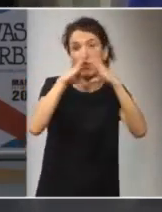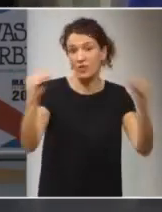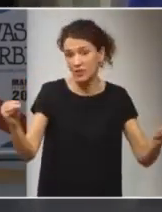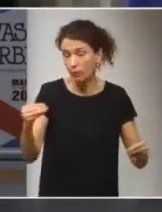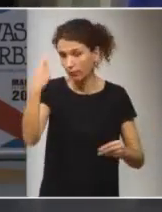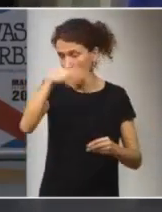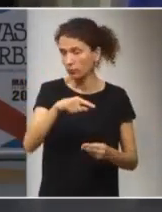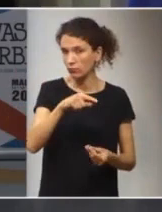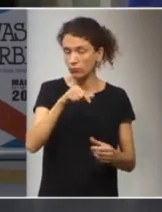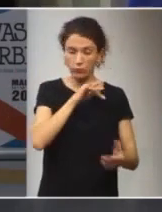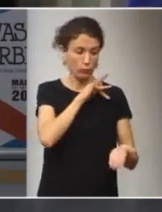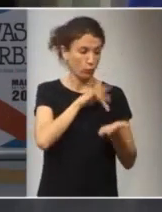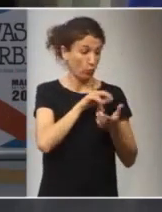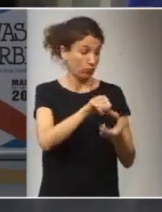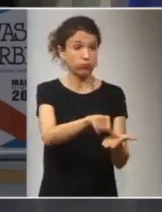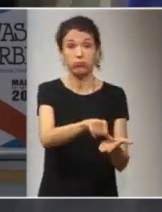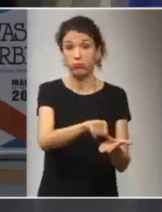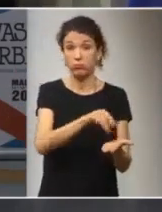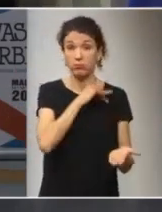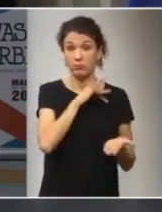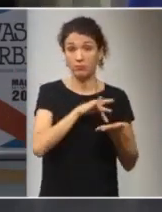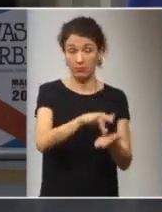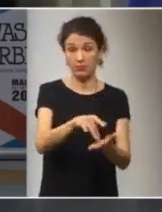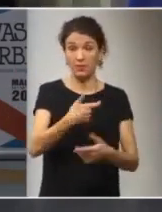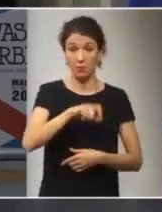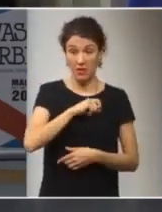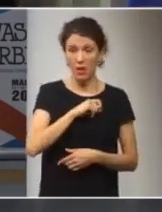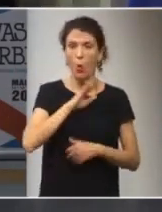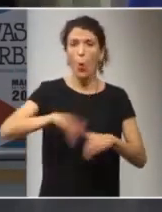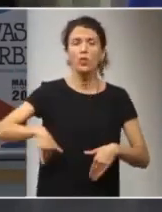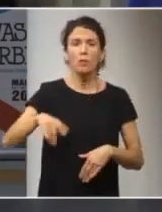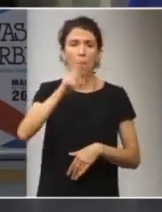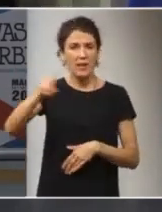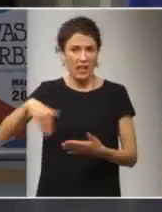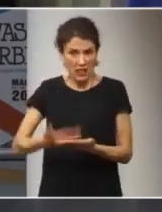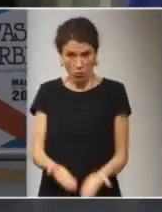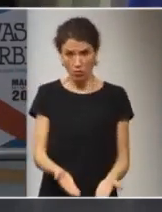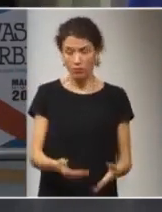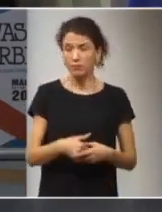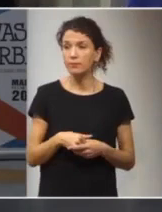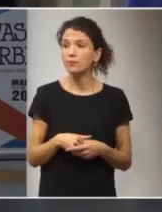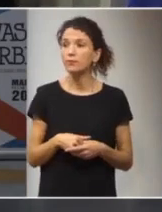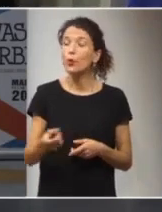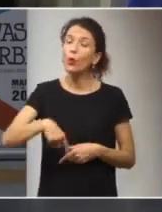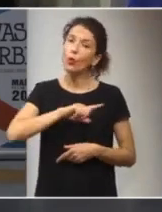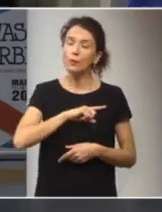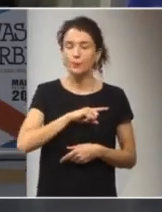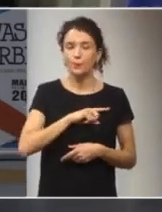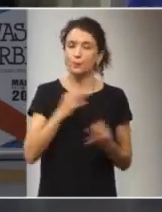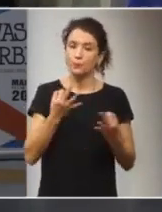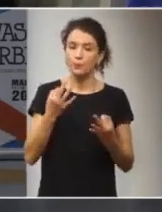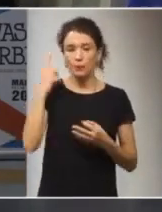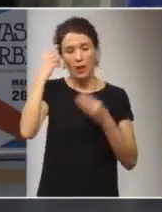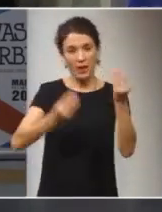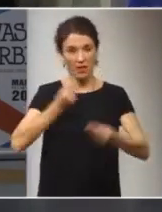como algunos que han sucedido aquí, en España, en los últimos meses, nos hacen o nos deben hacer